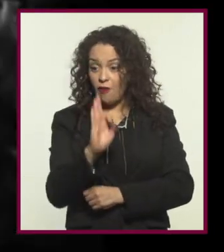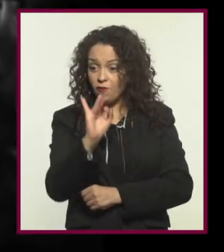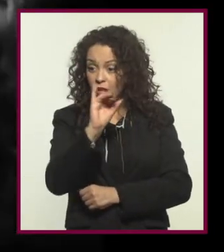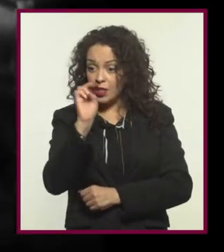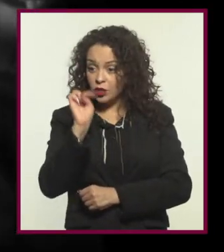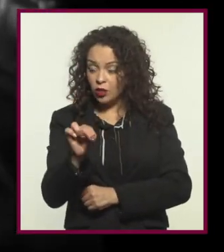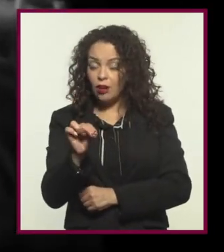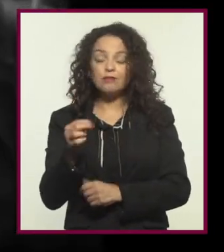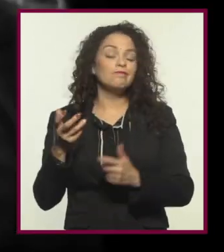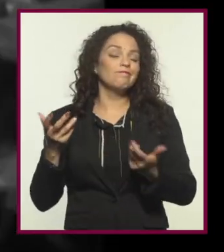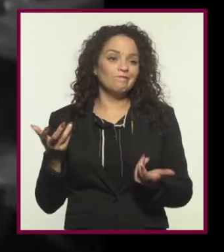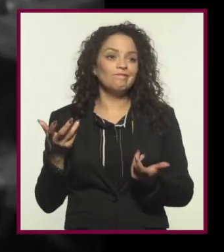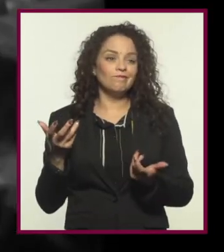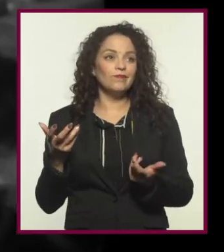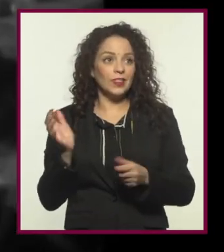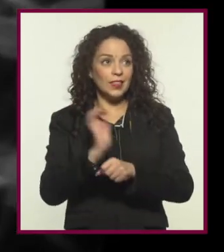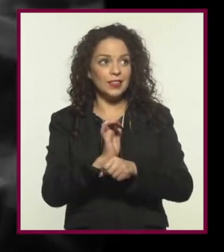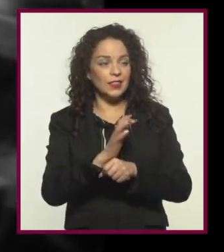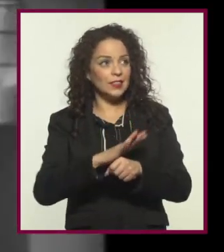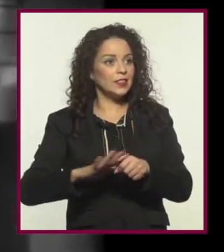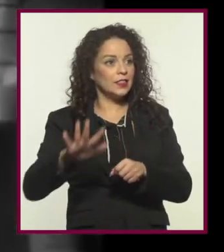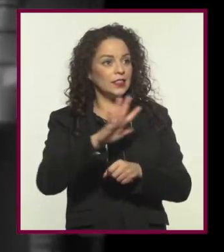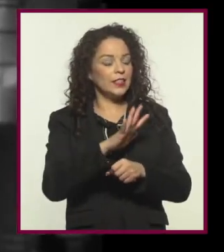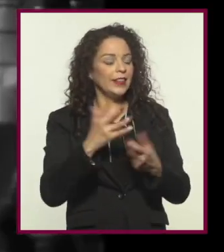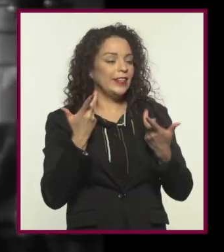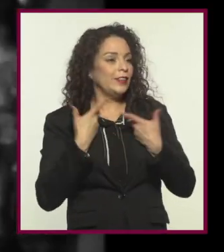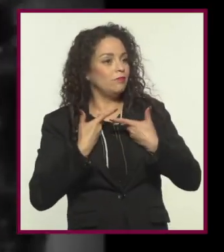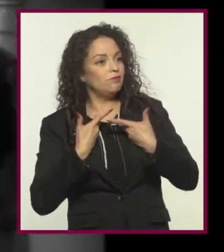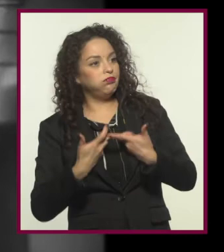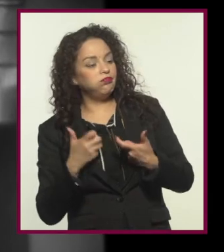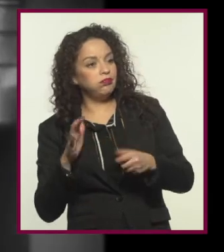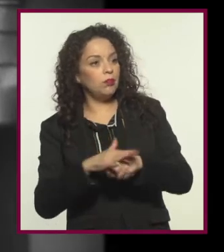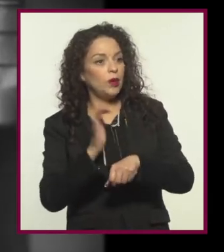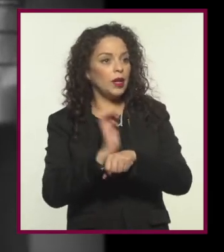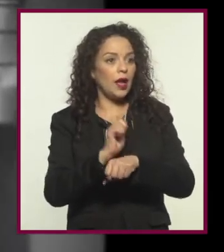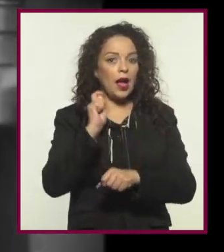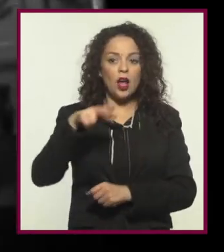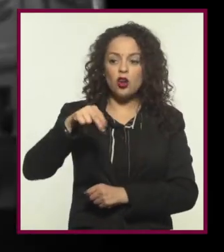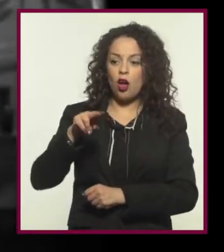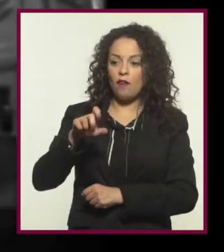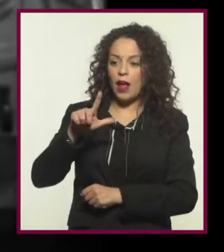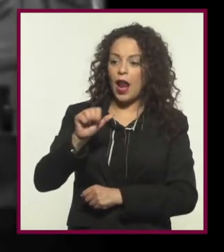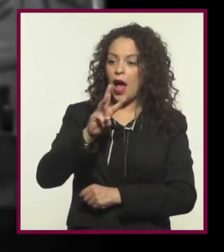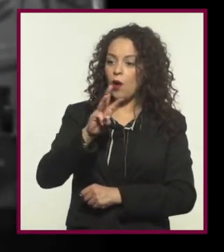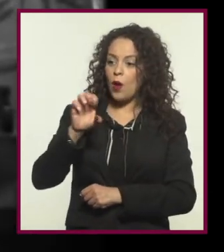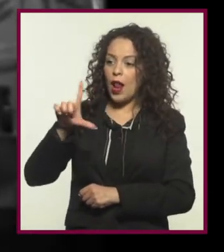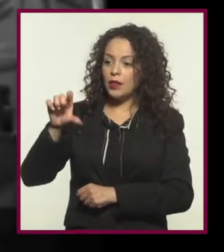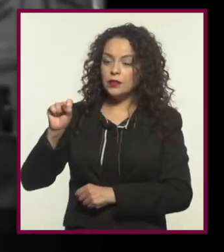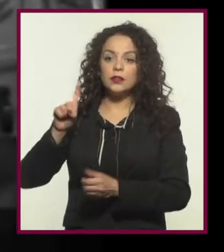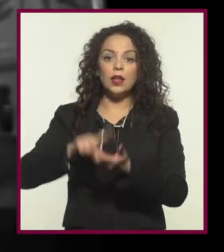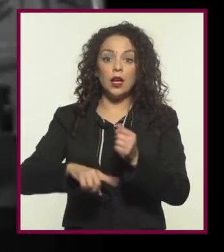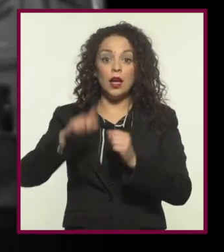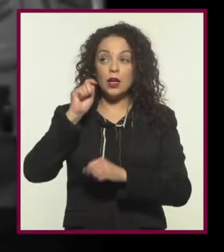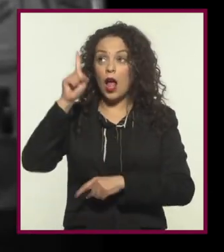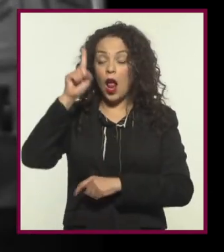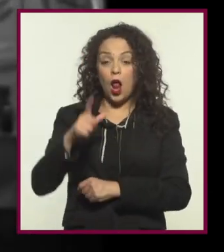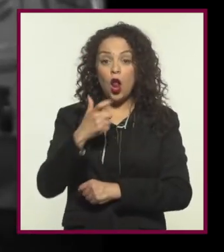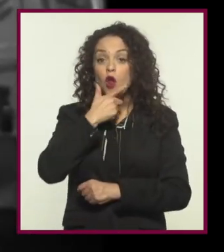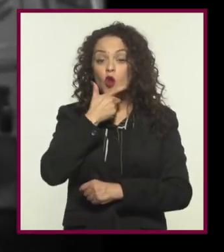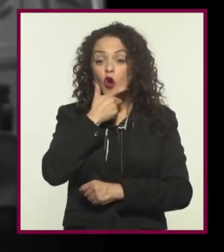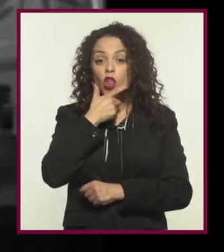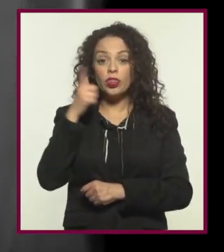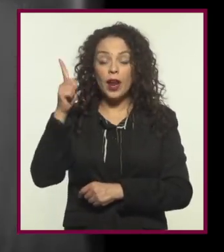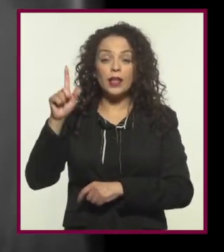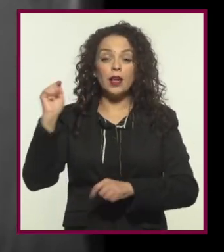Quizá la ciencia ficción había asustado a la industria del cine después de que una película, basada en una novela de Wells, casi predijo el